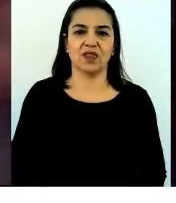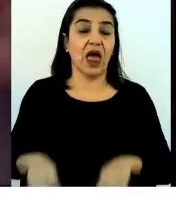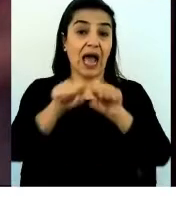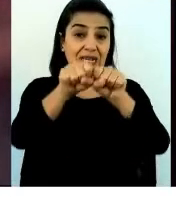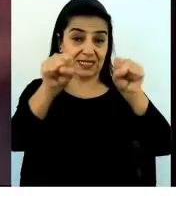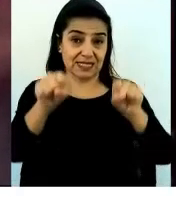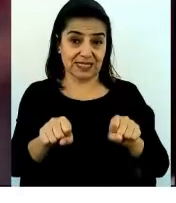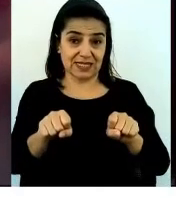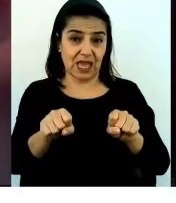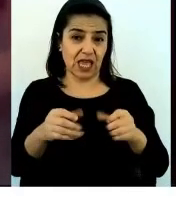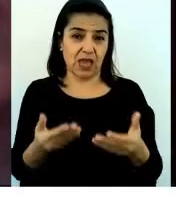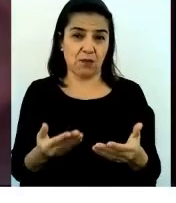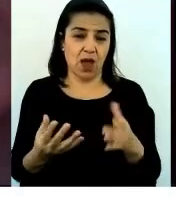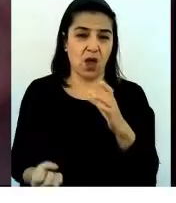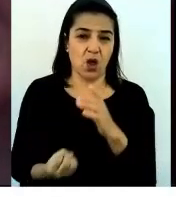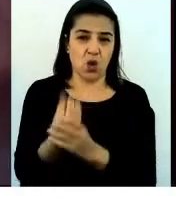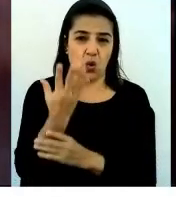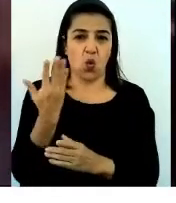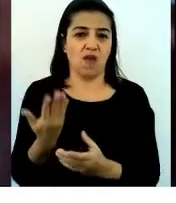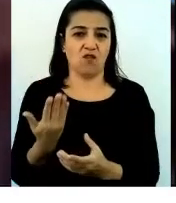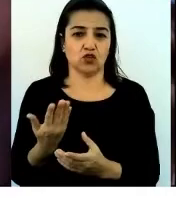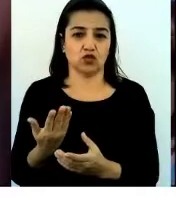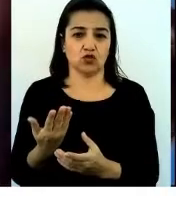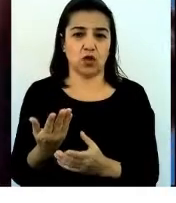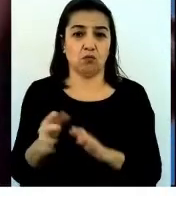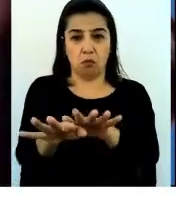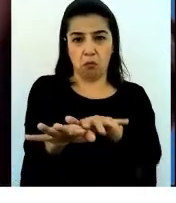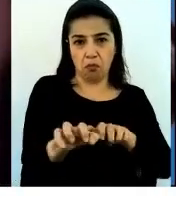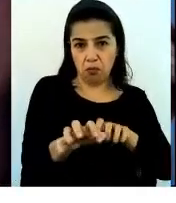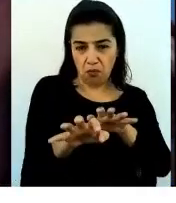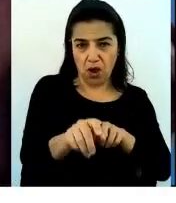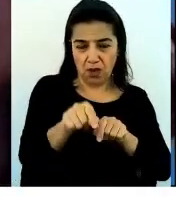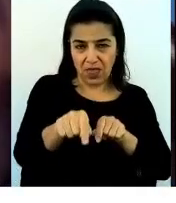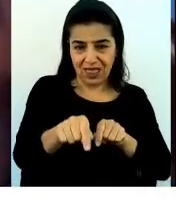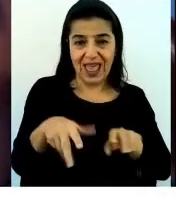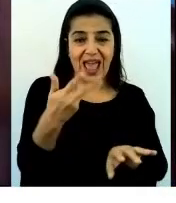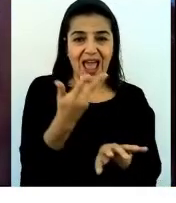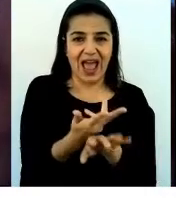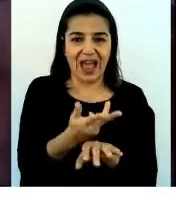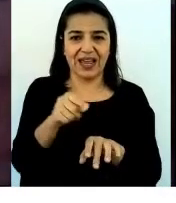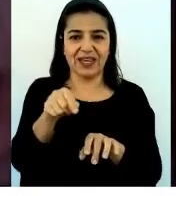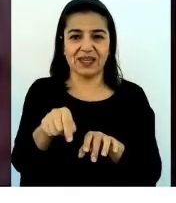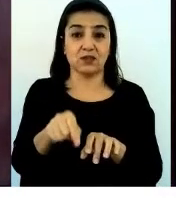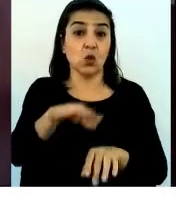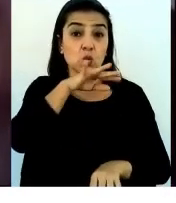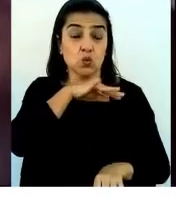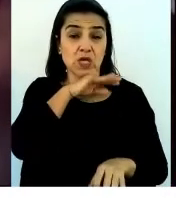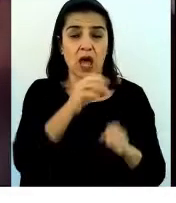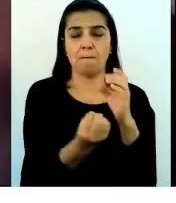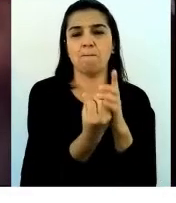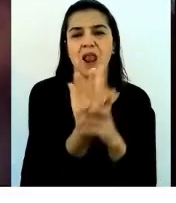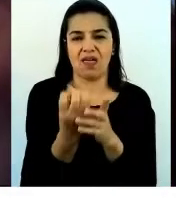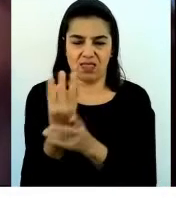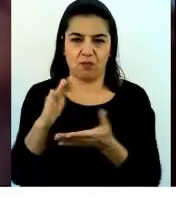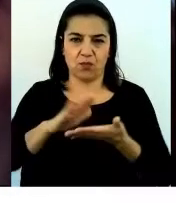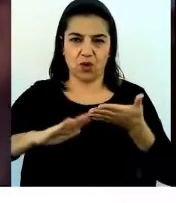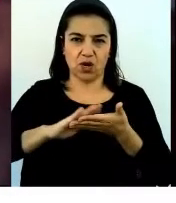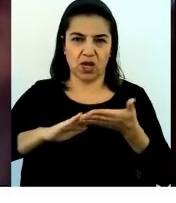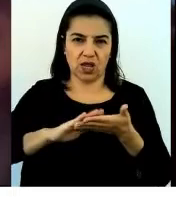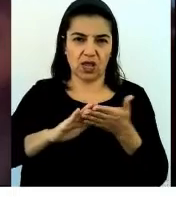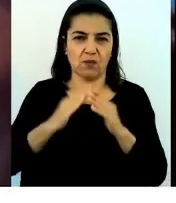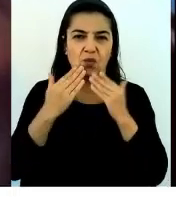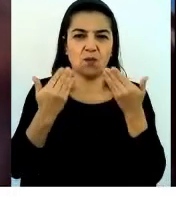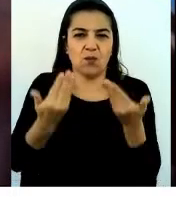ahora nuevos que sea de vertical farming o que sea de utilizar las plantas, por ejemplo, para